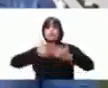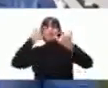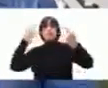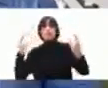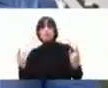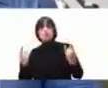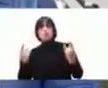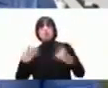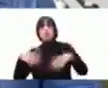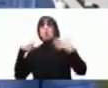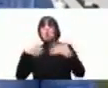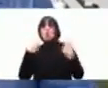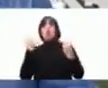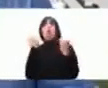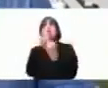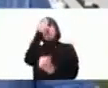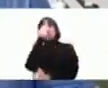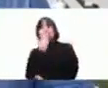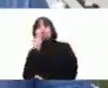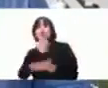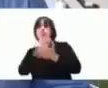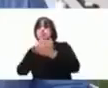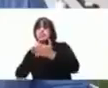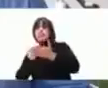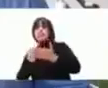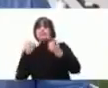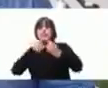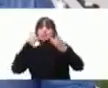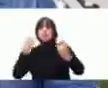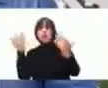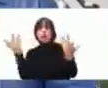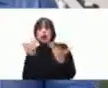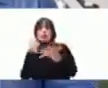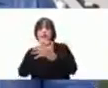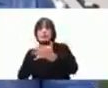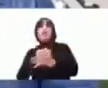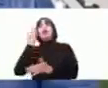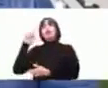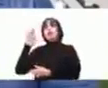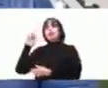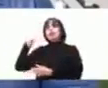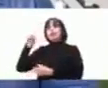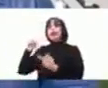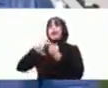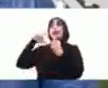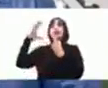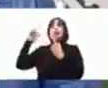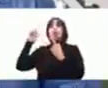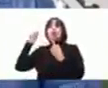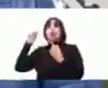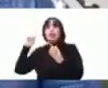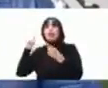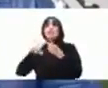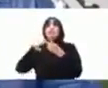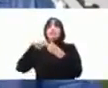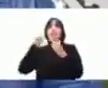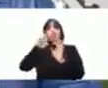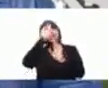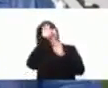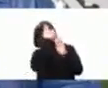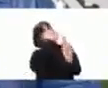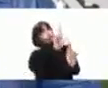de la época Bernal del Castillo el mismo Hernán Cortés o otros grandes cronistas